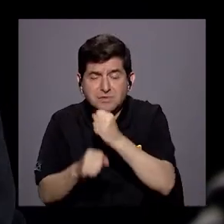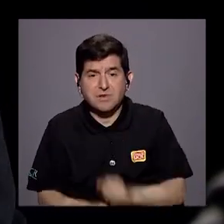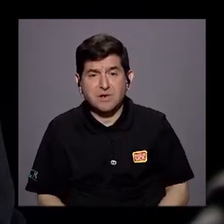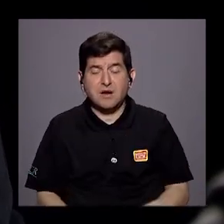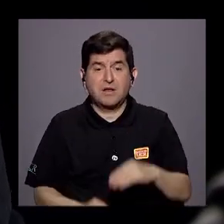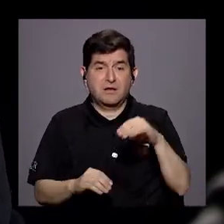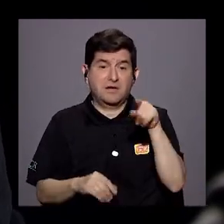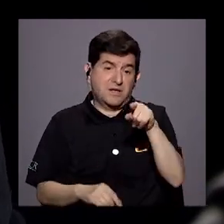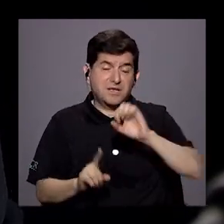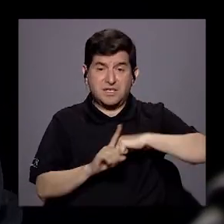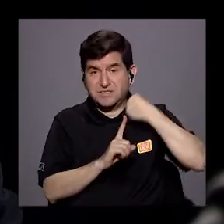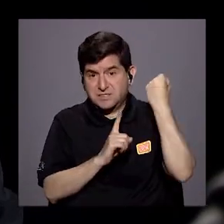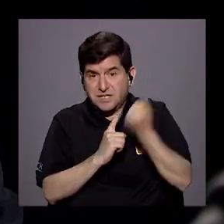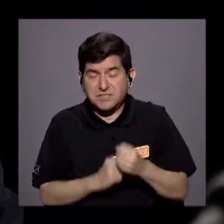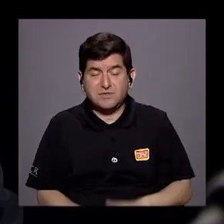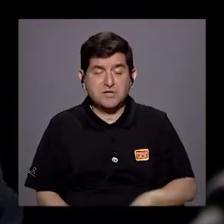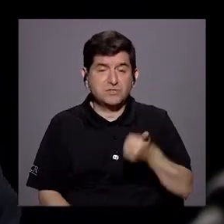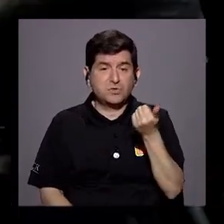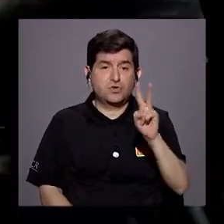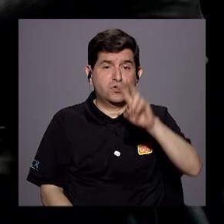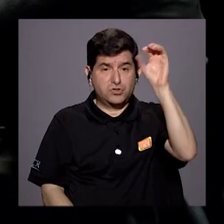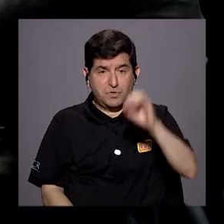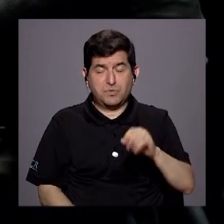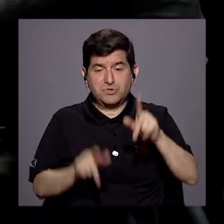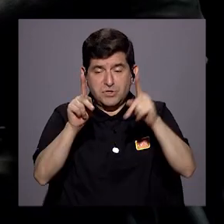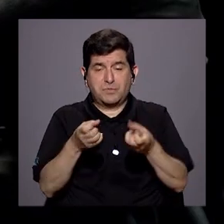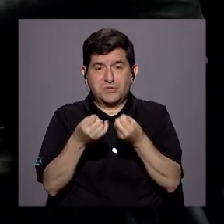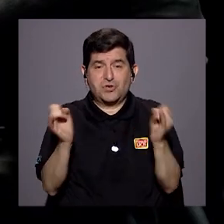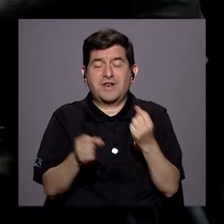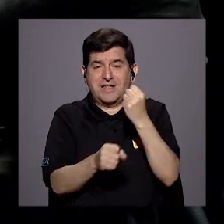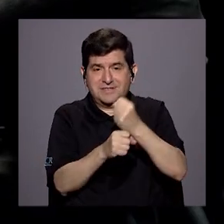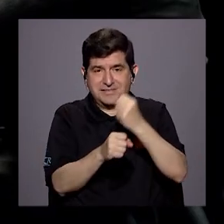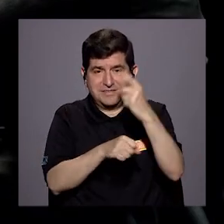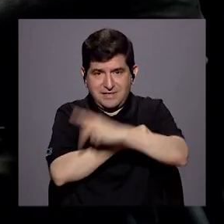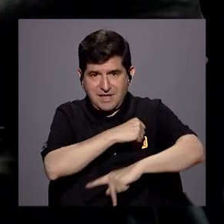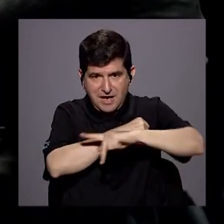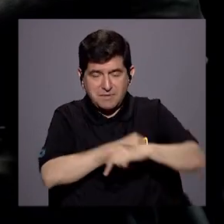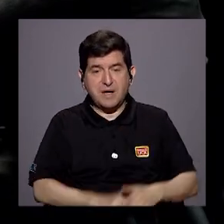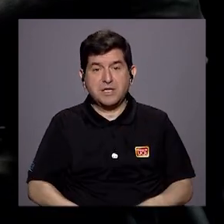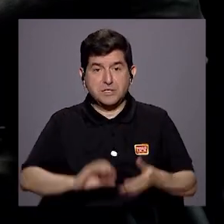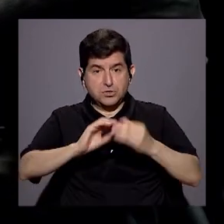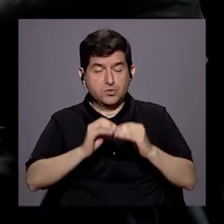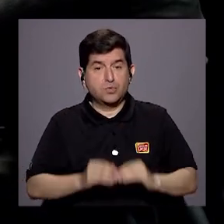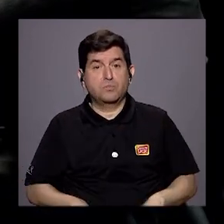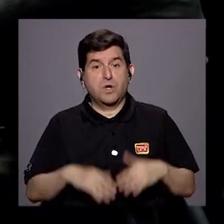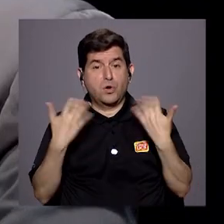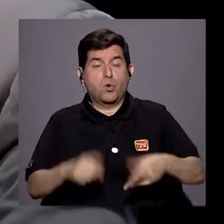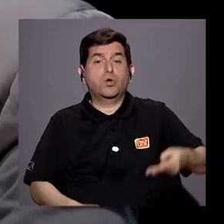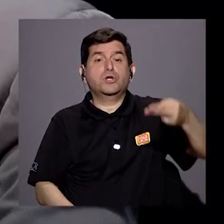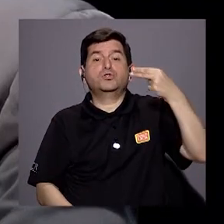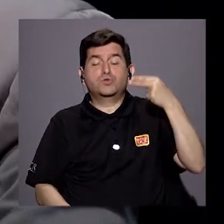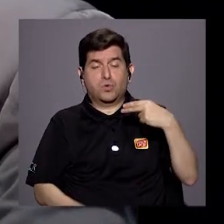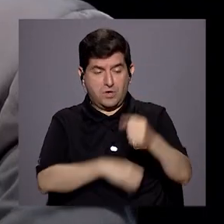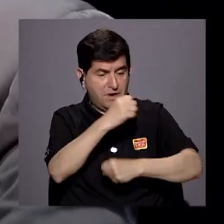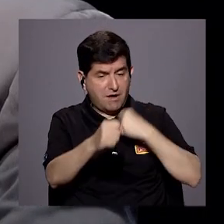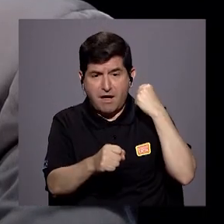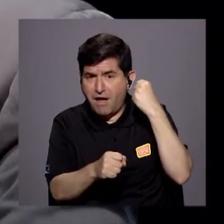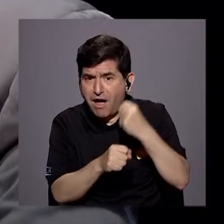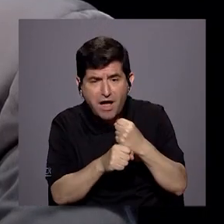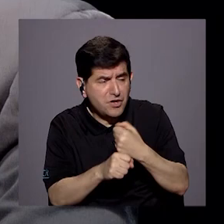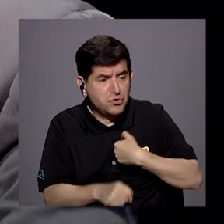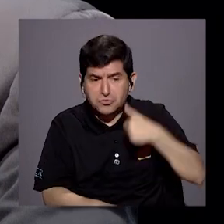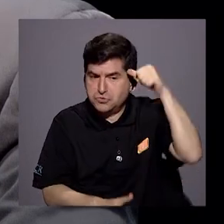y menos ocupación. Entonces usted tiene un 12% de desocupación en este país, que es una cifra récord. Hace muchísimo,